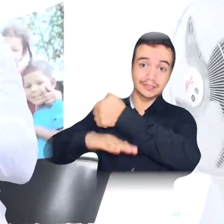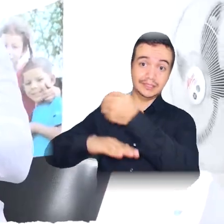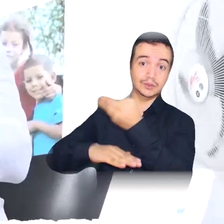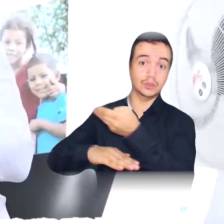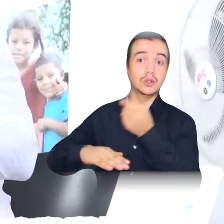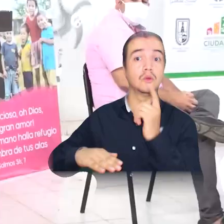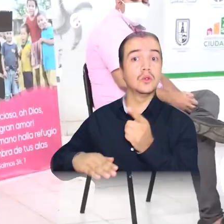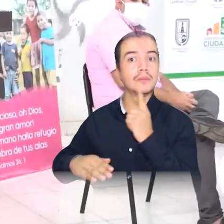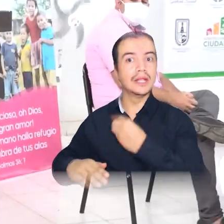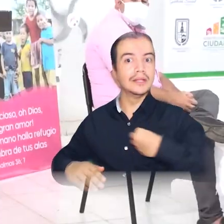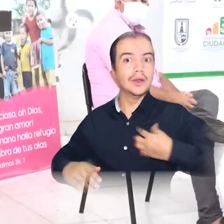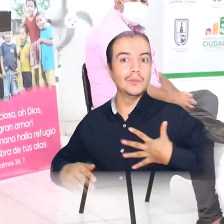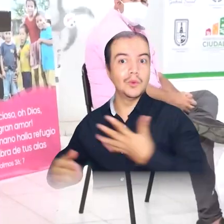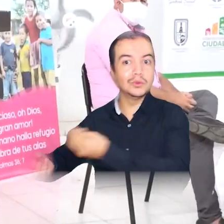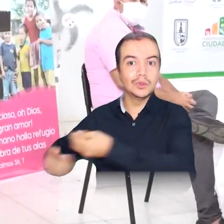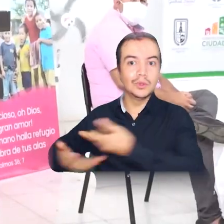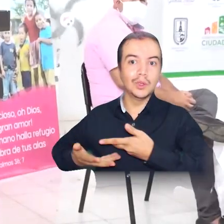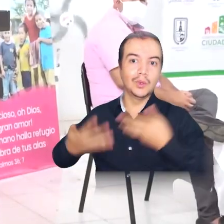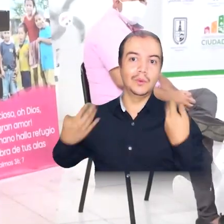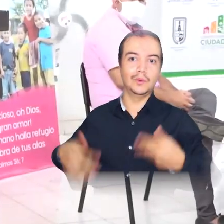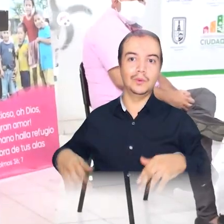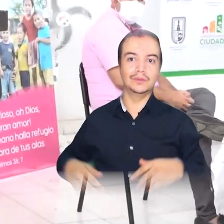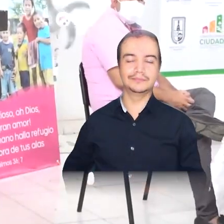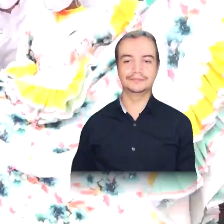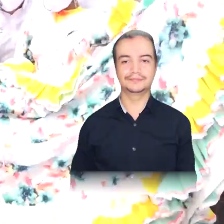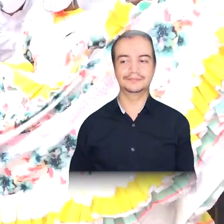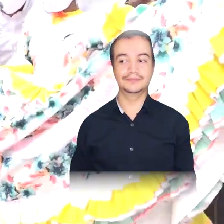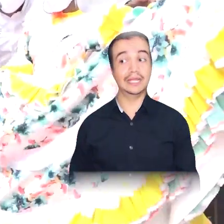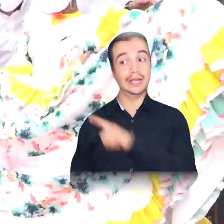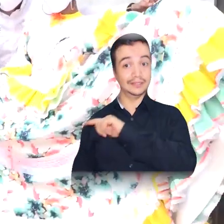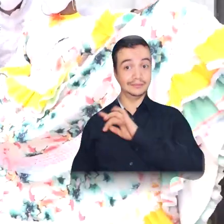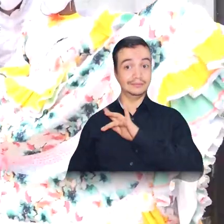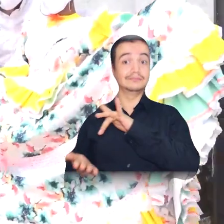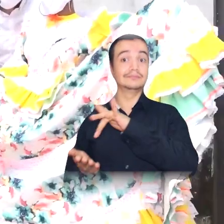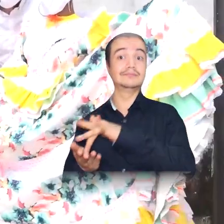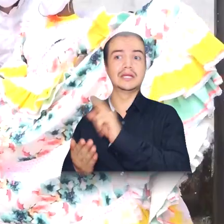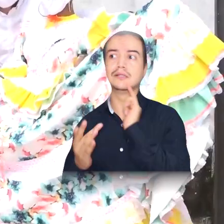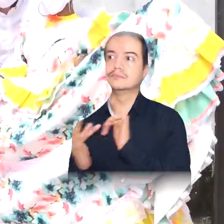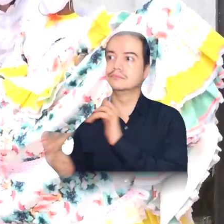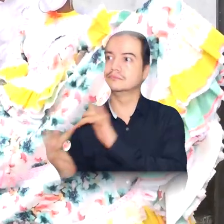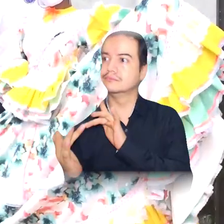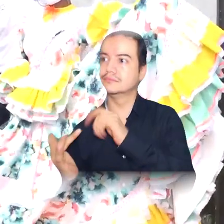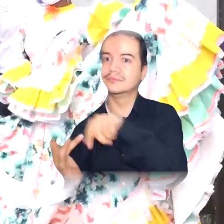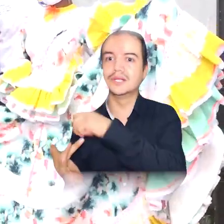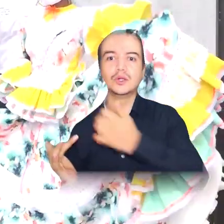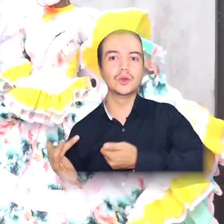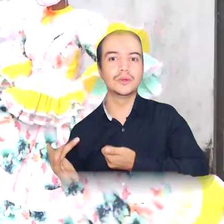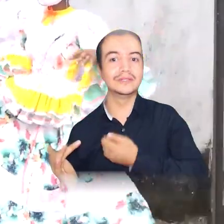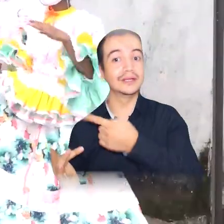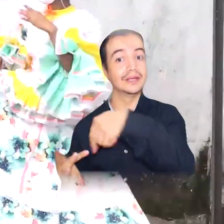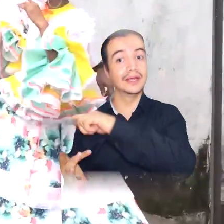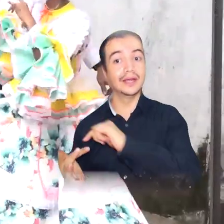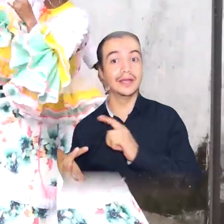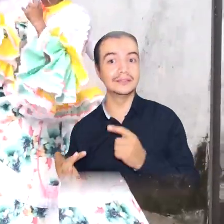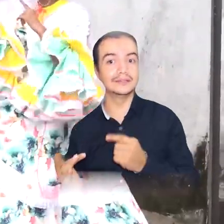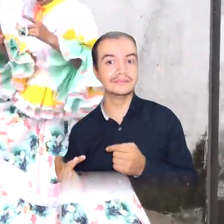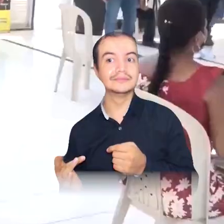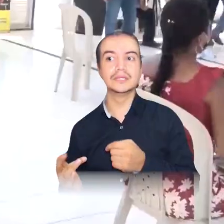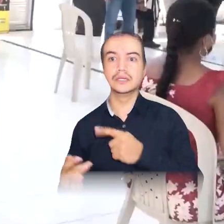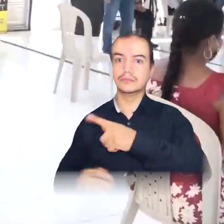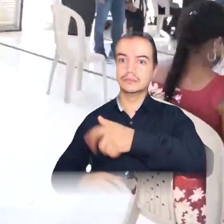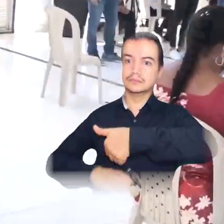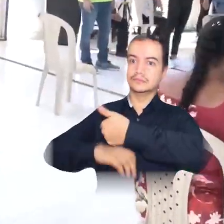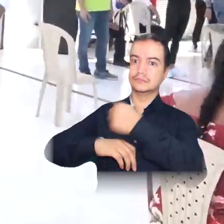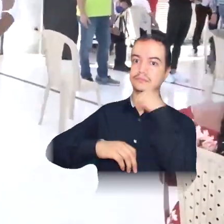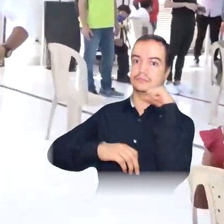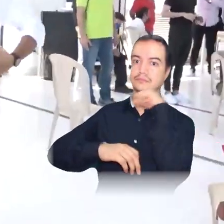señor rector por darnos esa oportunidad. La presencia en este encuentro cercano con los jóvenes permitió al líder de la